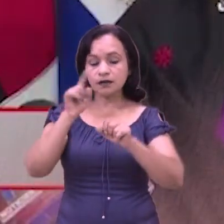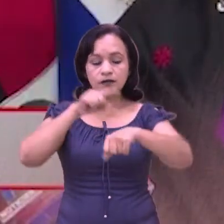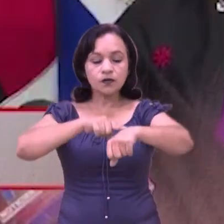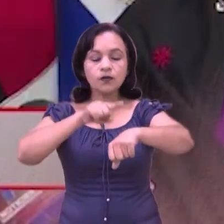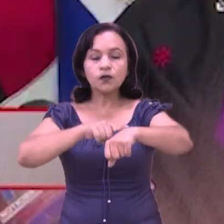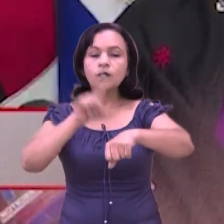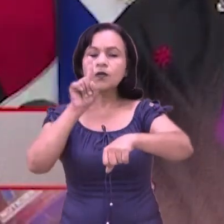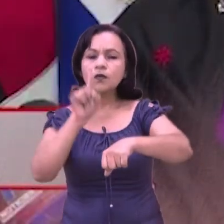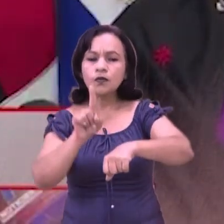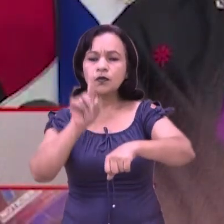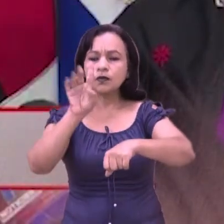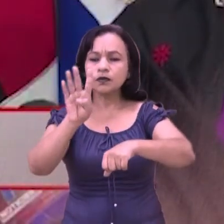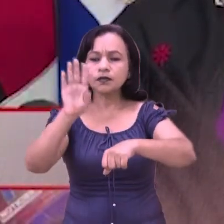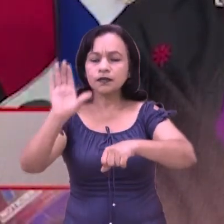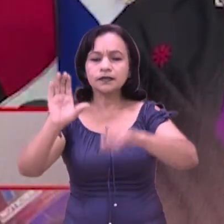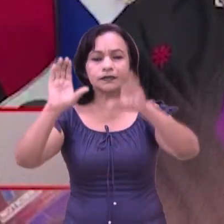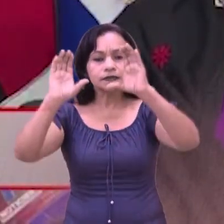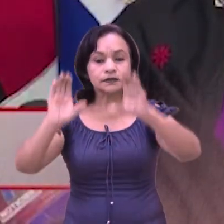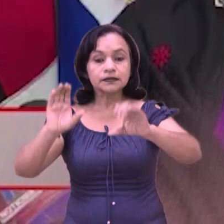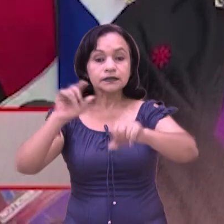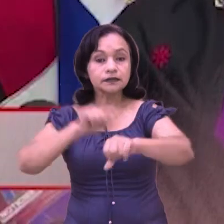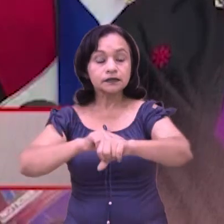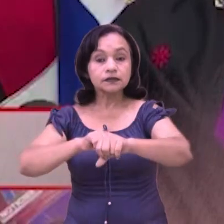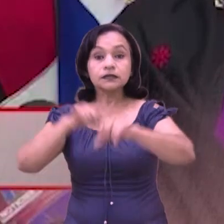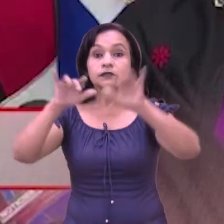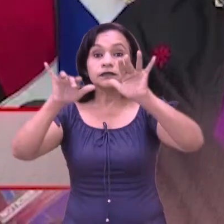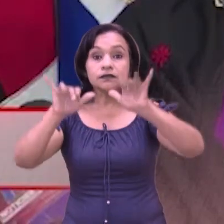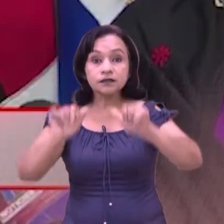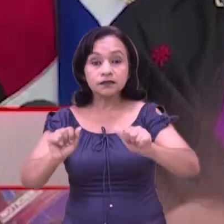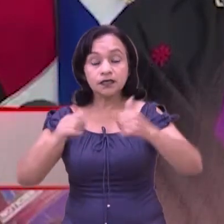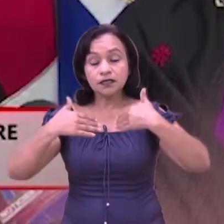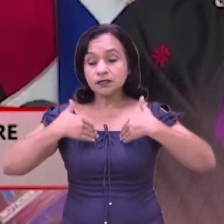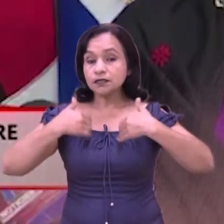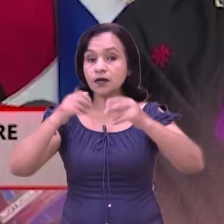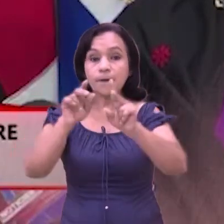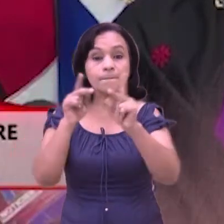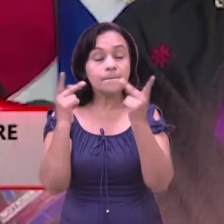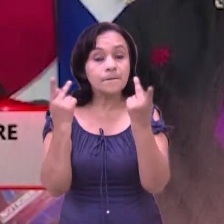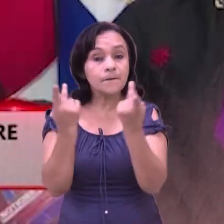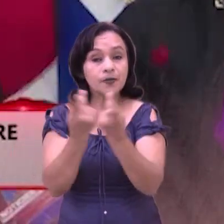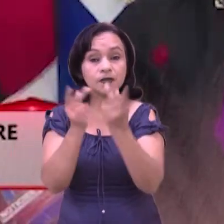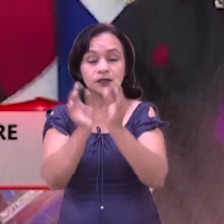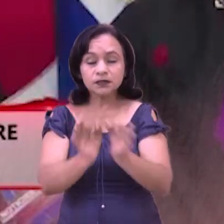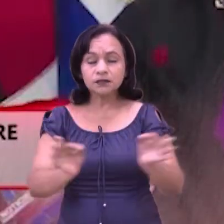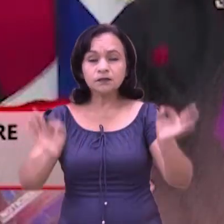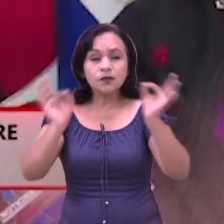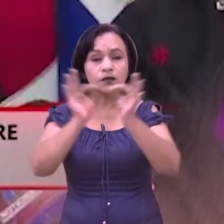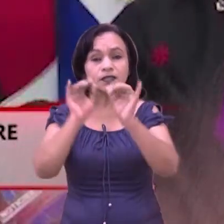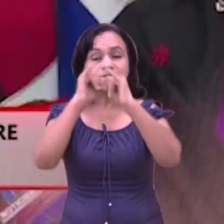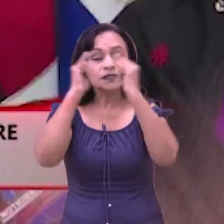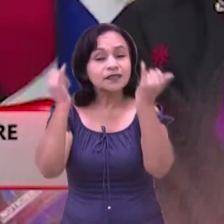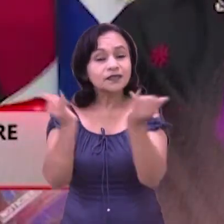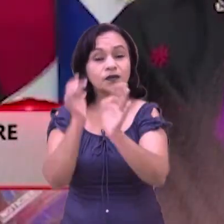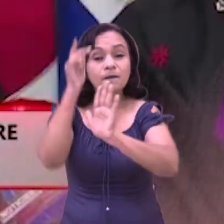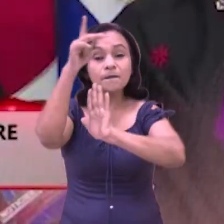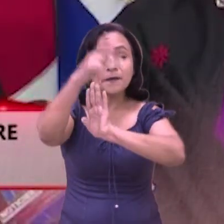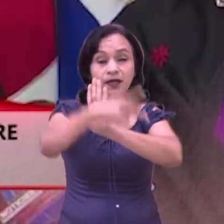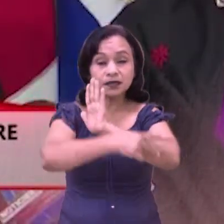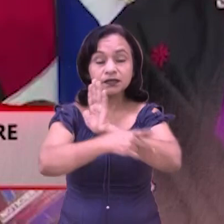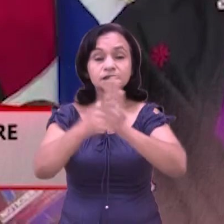la 1 y 45 de esta tarde una emergencia de salud pública de importancia internacional.